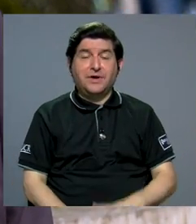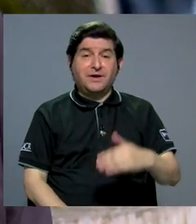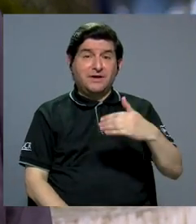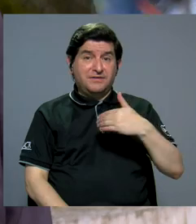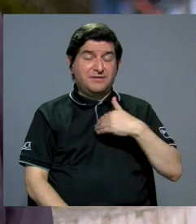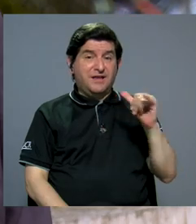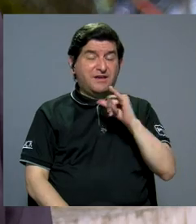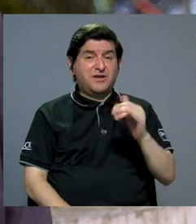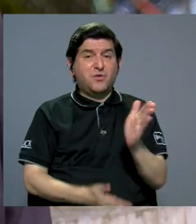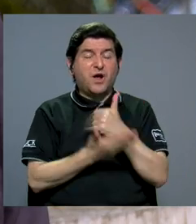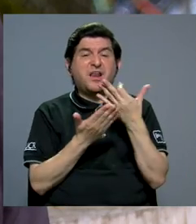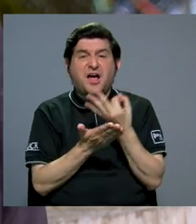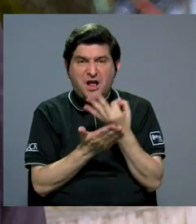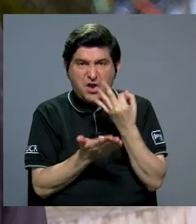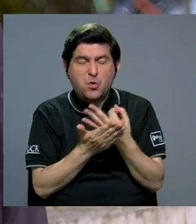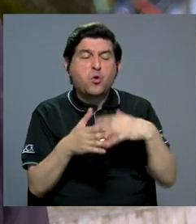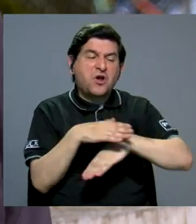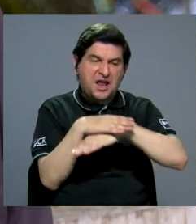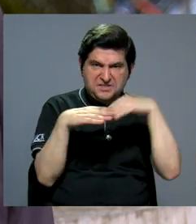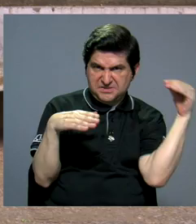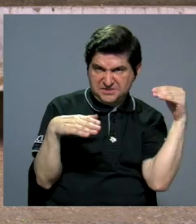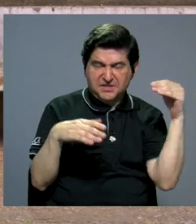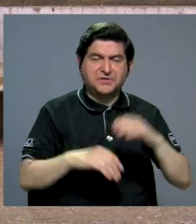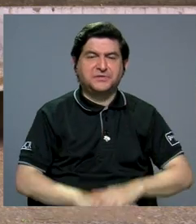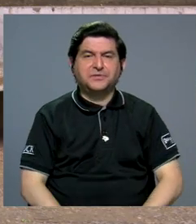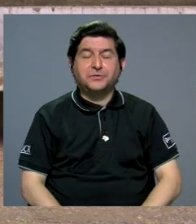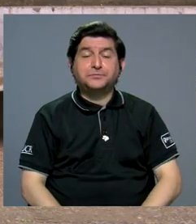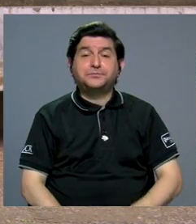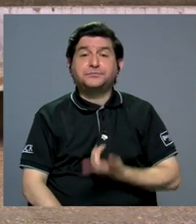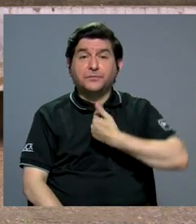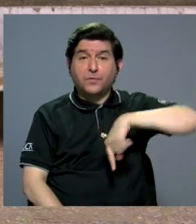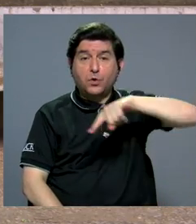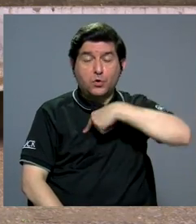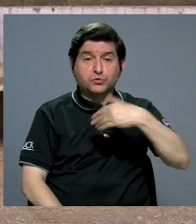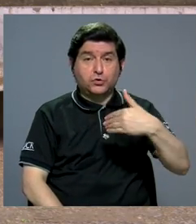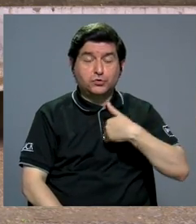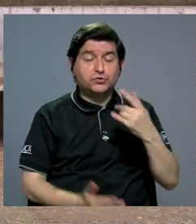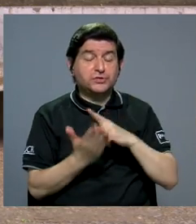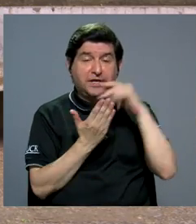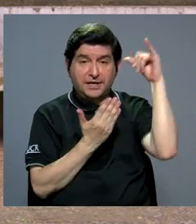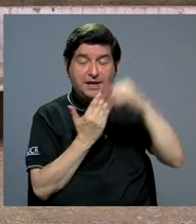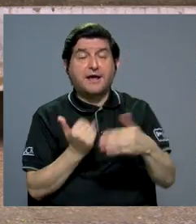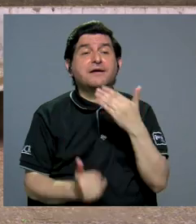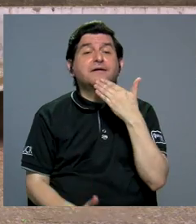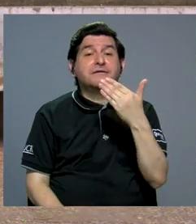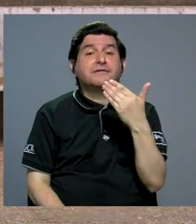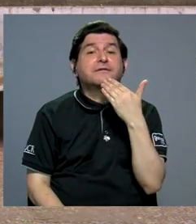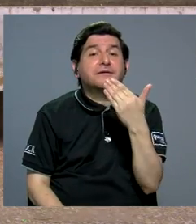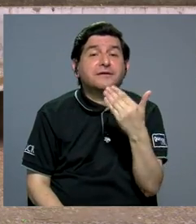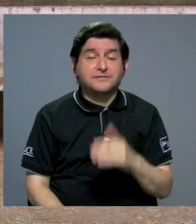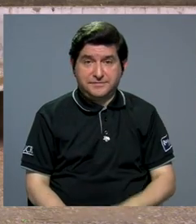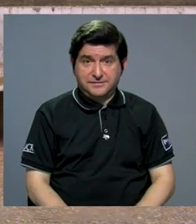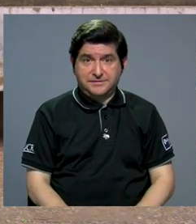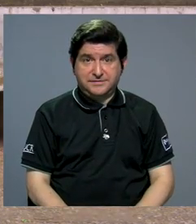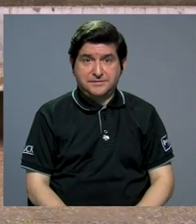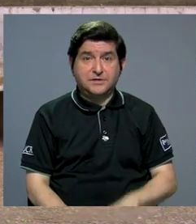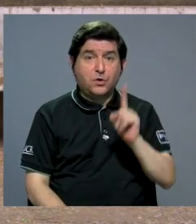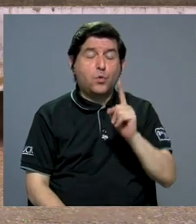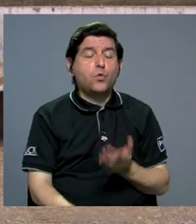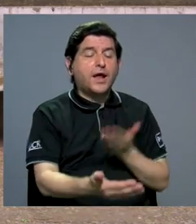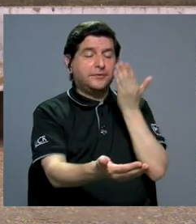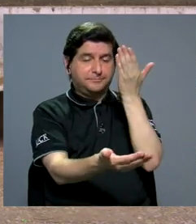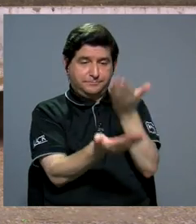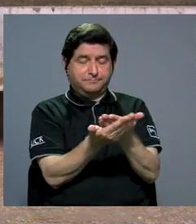también algún financiamiento externo. Y nosotros conseguimos este proyecto gracias a una